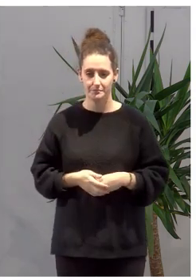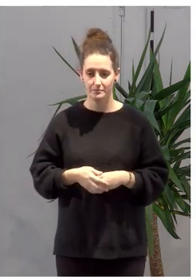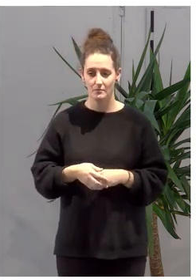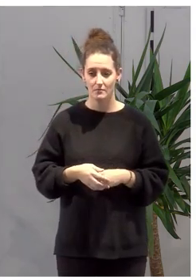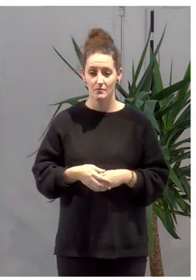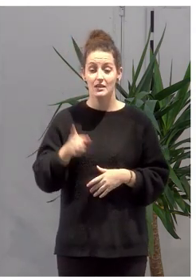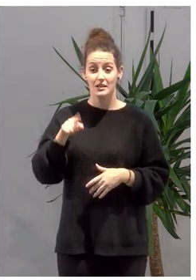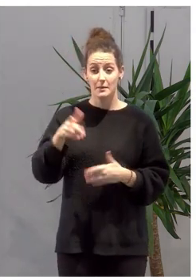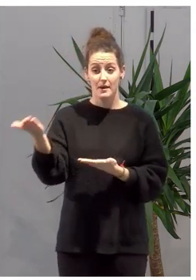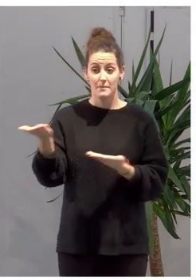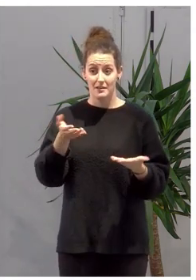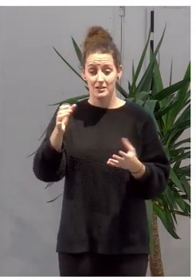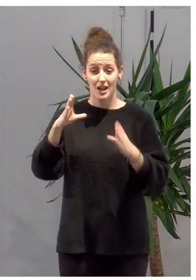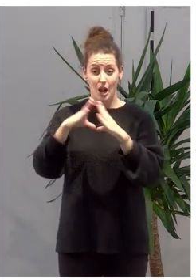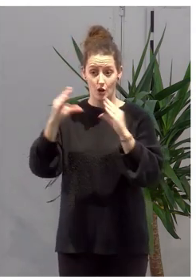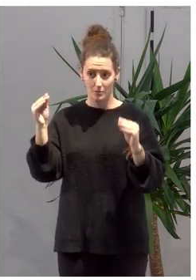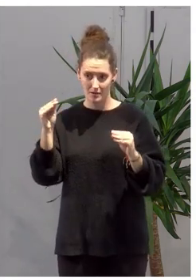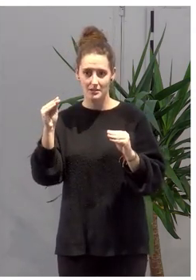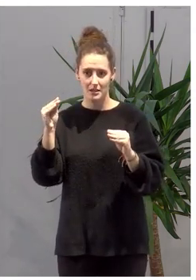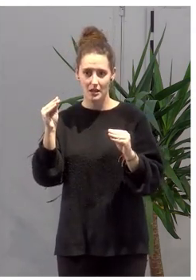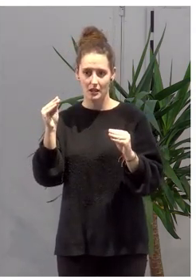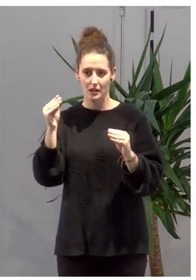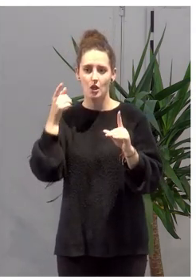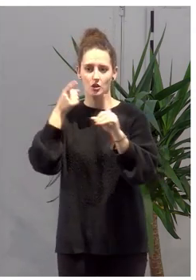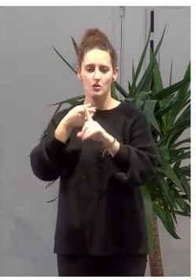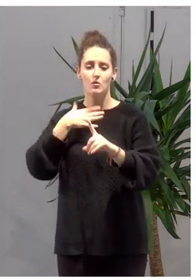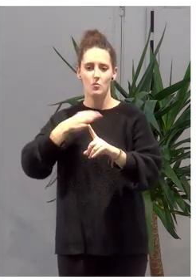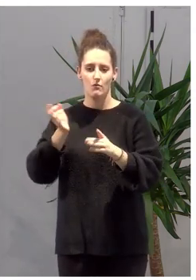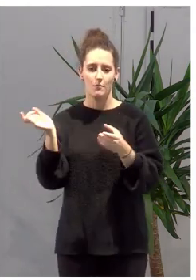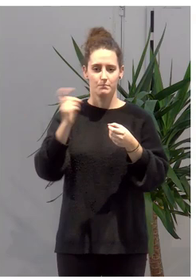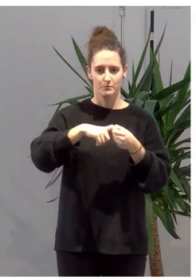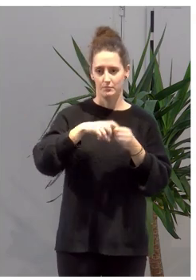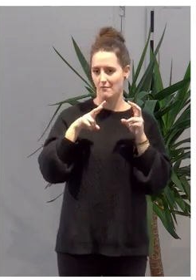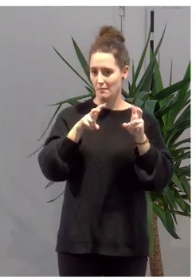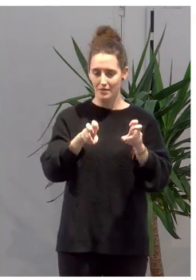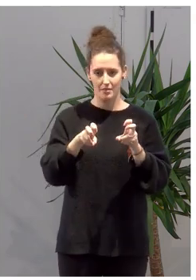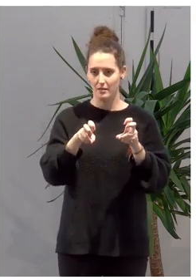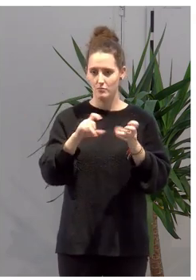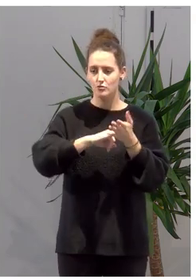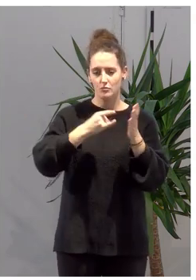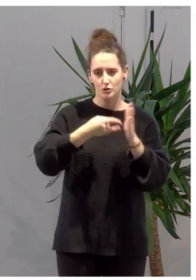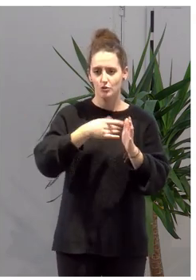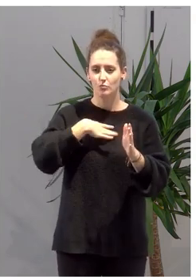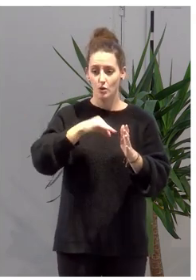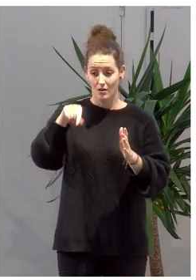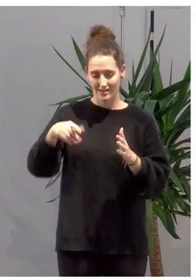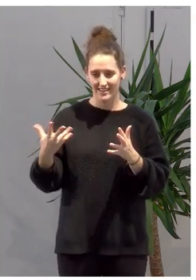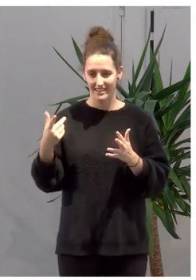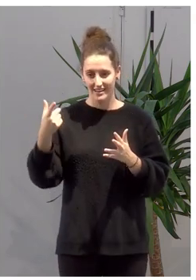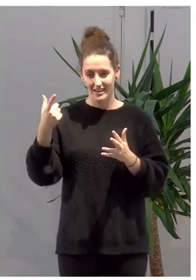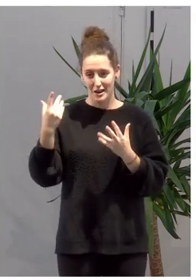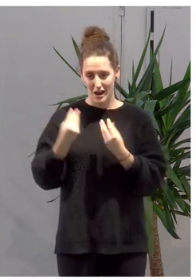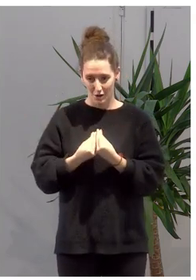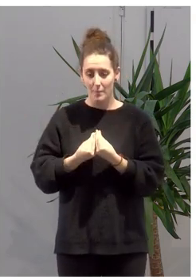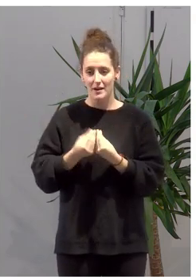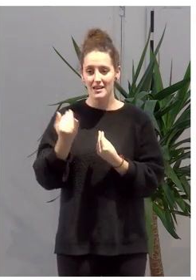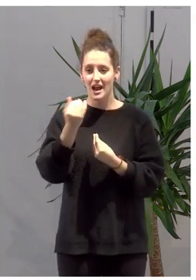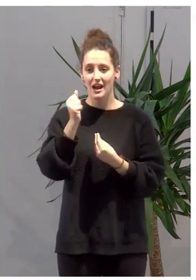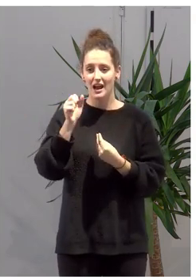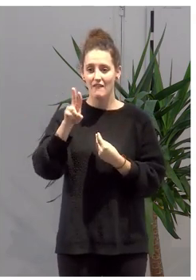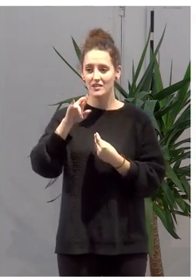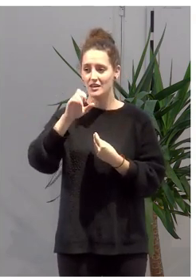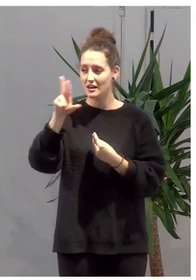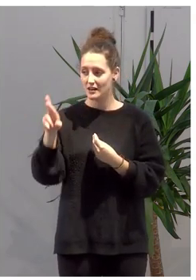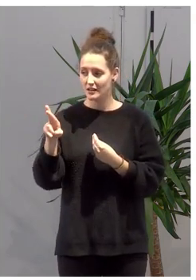invitar también a la universidad para que se sume desde el principio a este proyecto. Hoy nos acompaña también aquí Javier